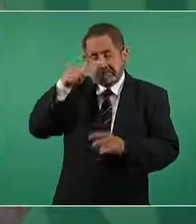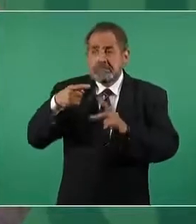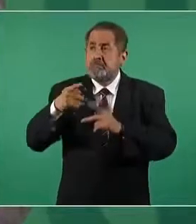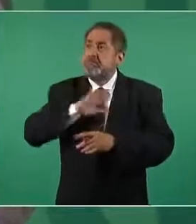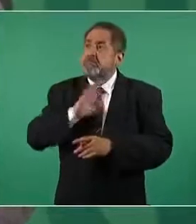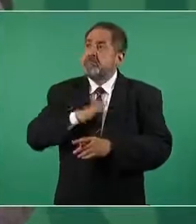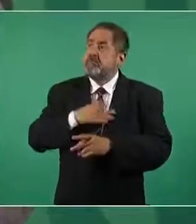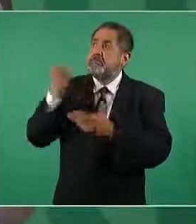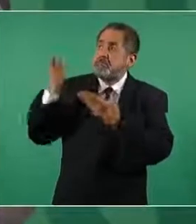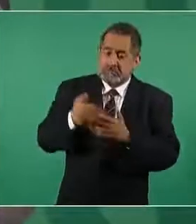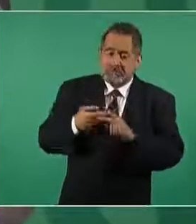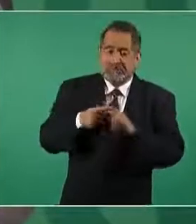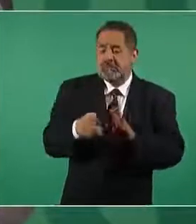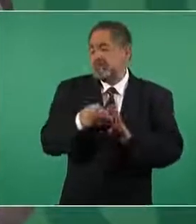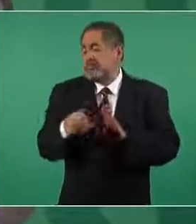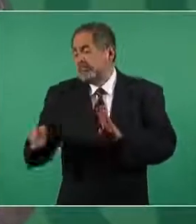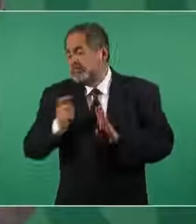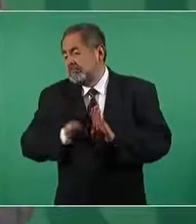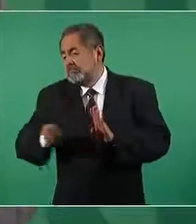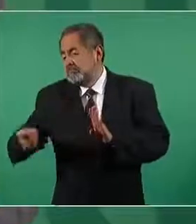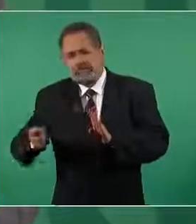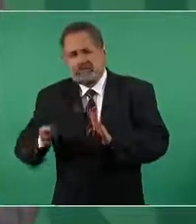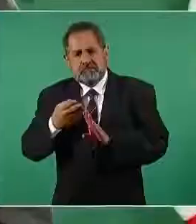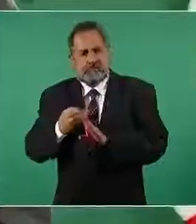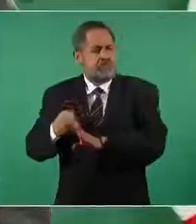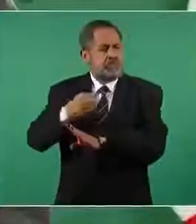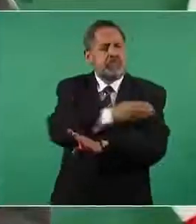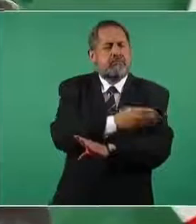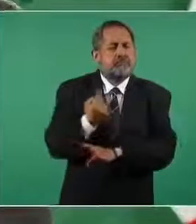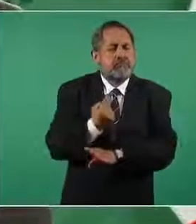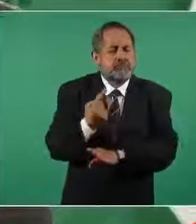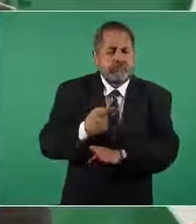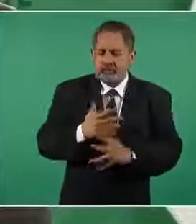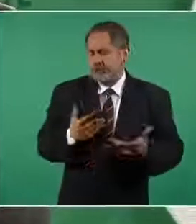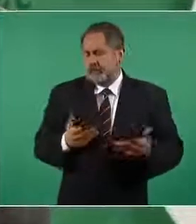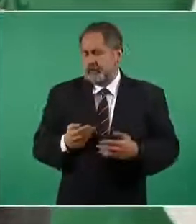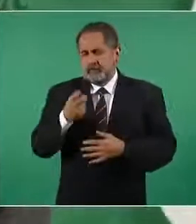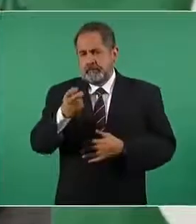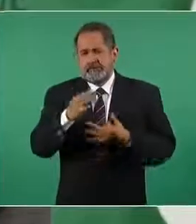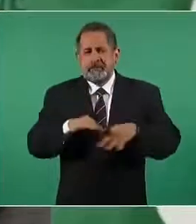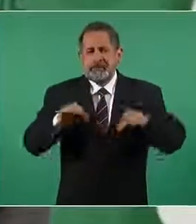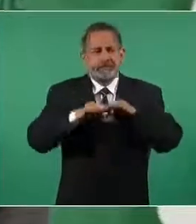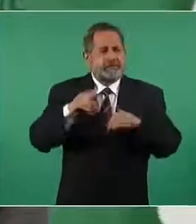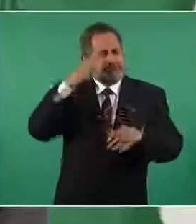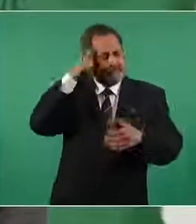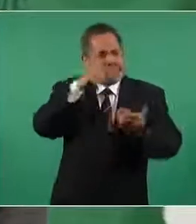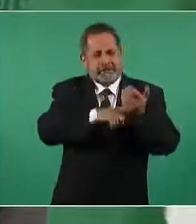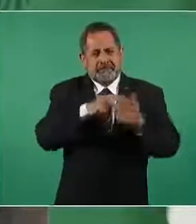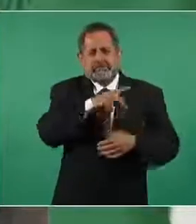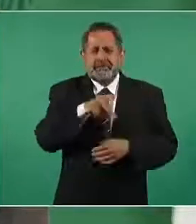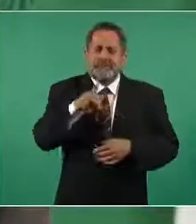y hablábamos hace unos días de un mural que está en Calakmul